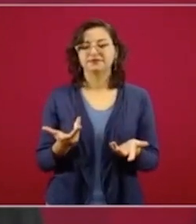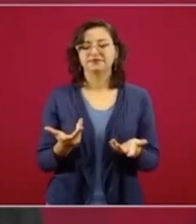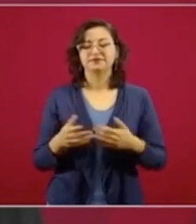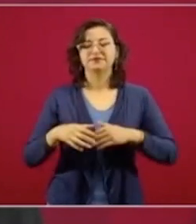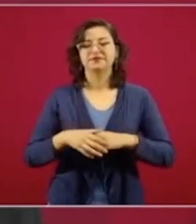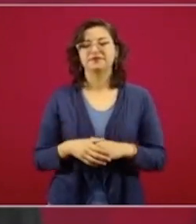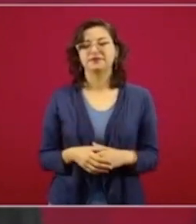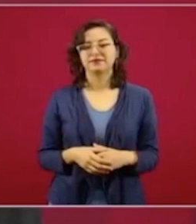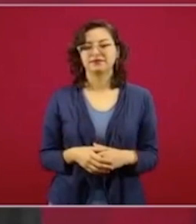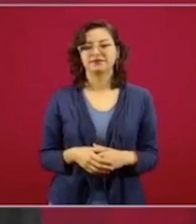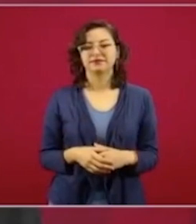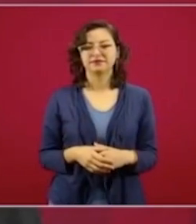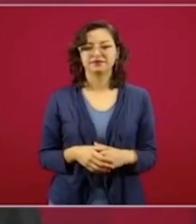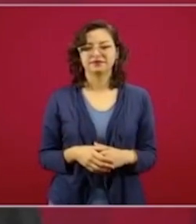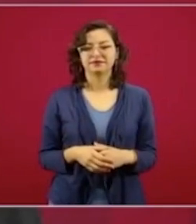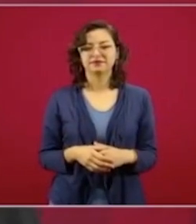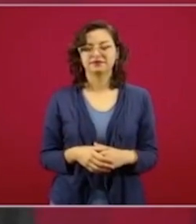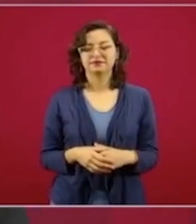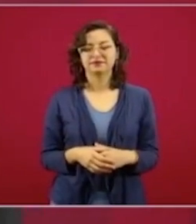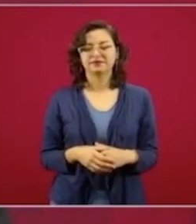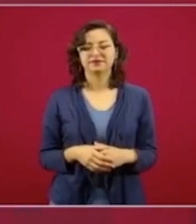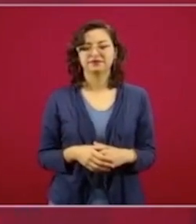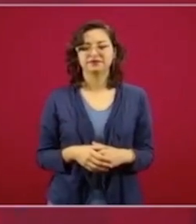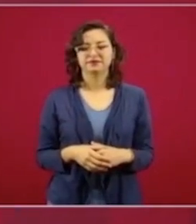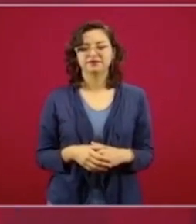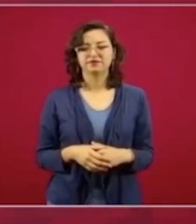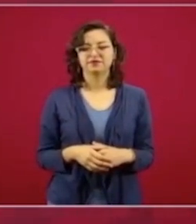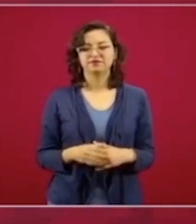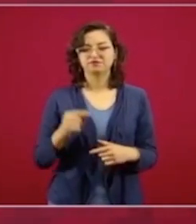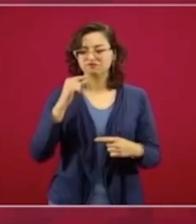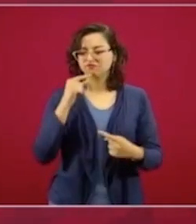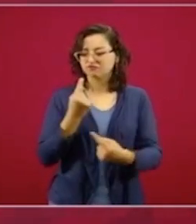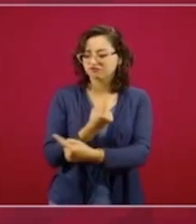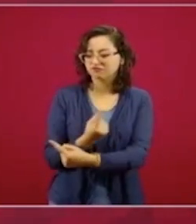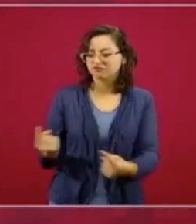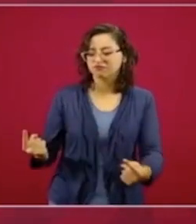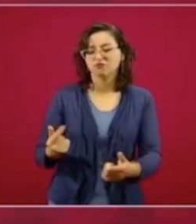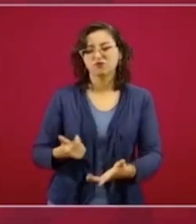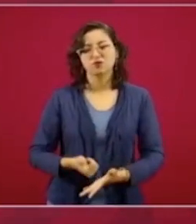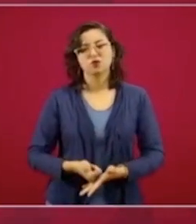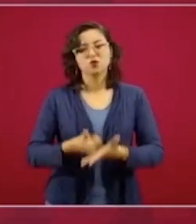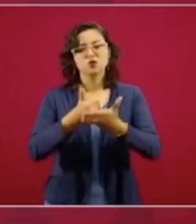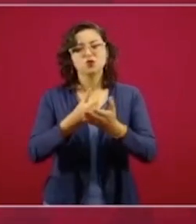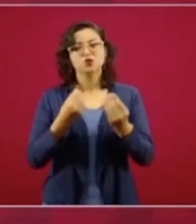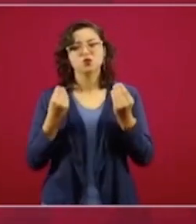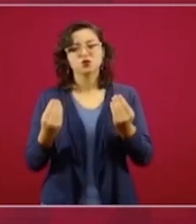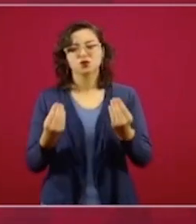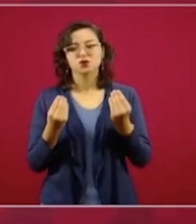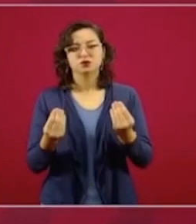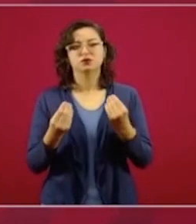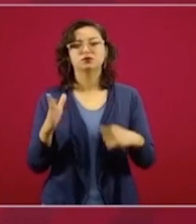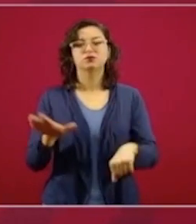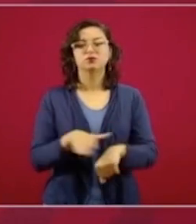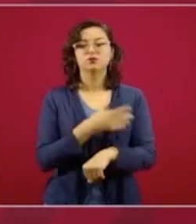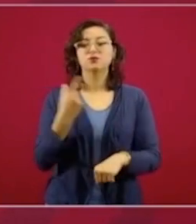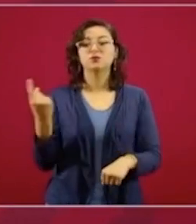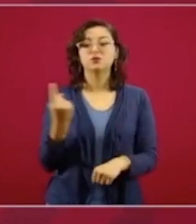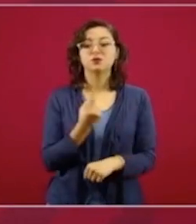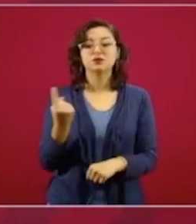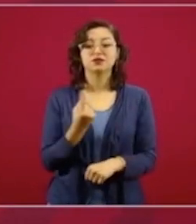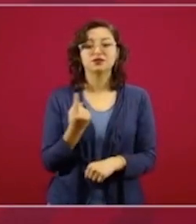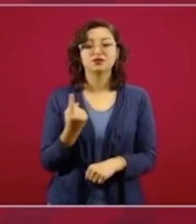ellos han ayudado mucho porque han tenido